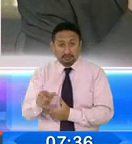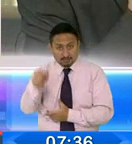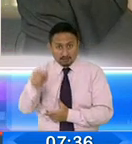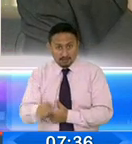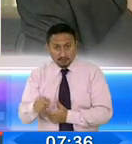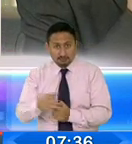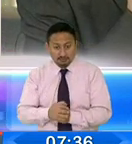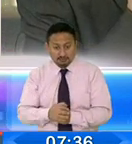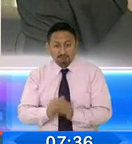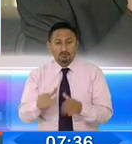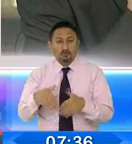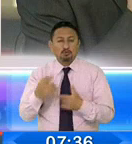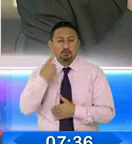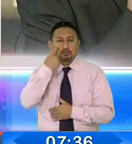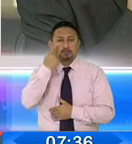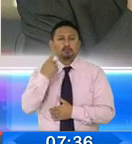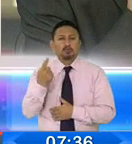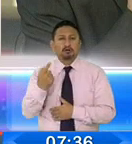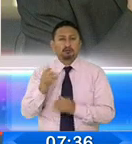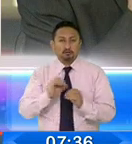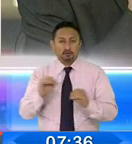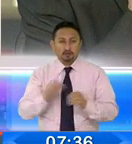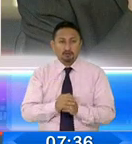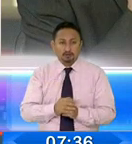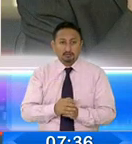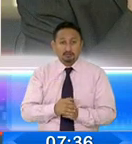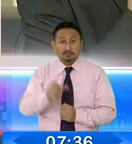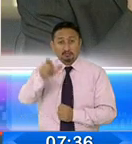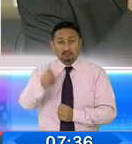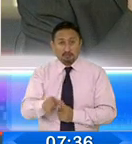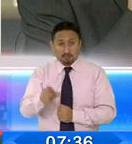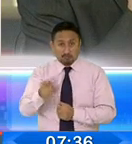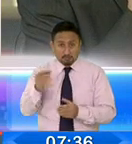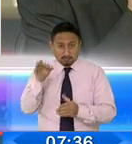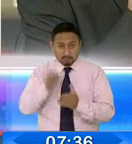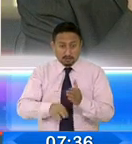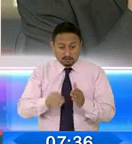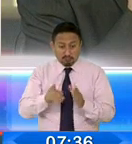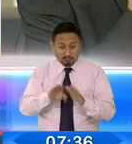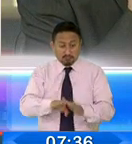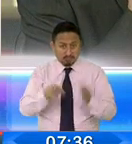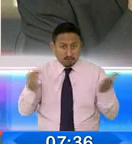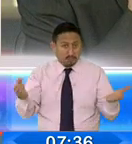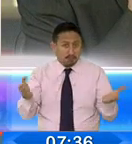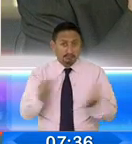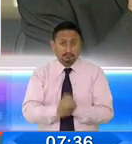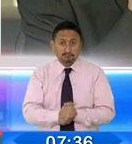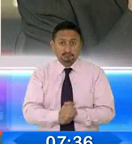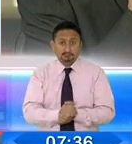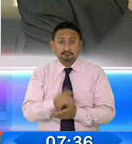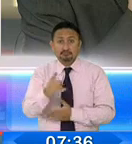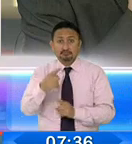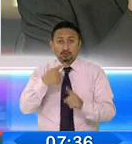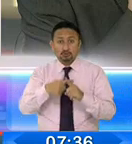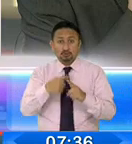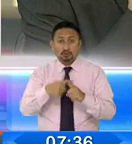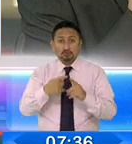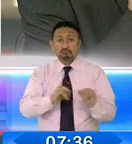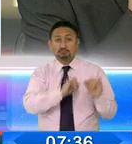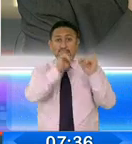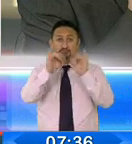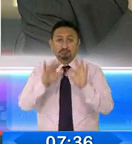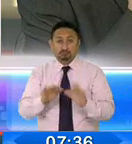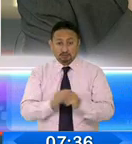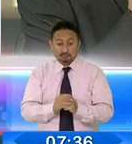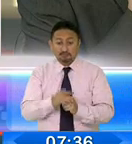única manera de comprobar o de descartar que fueron llenadas es abriendo las urnas. Y sumado eso al sistema informático, en